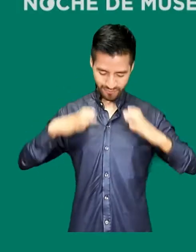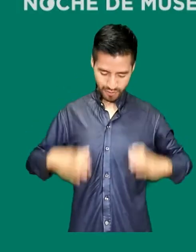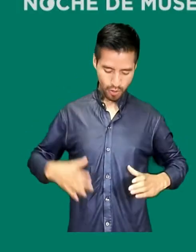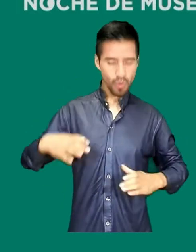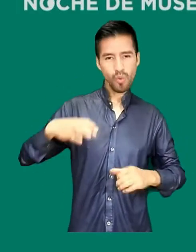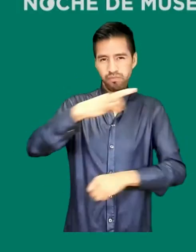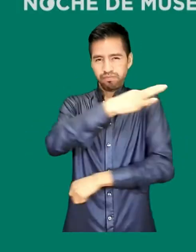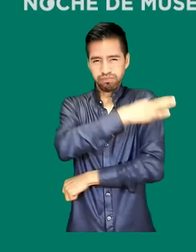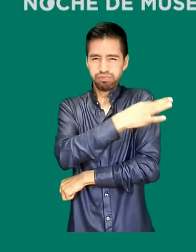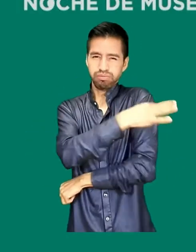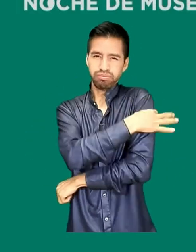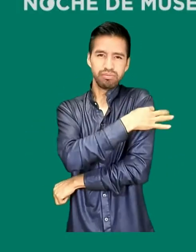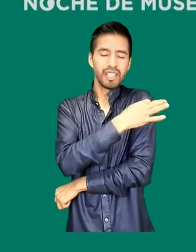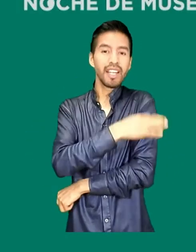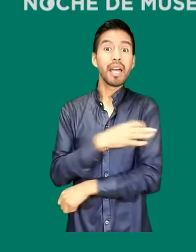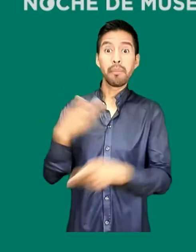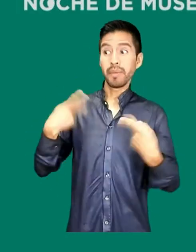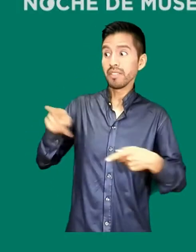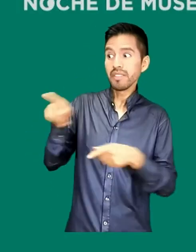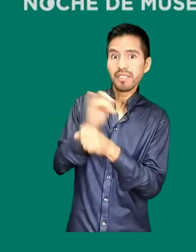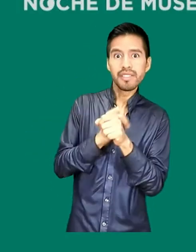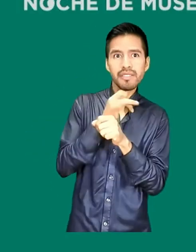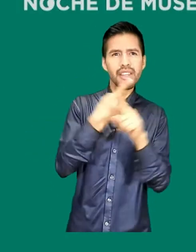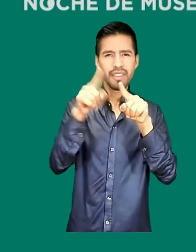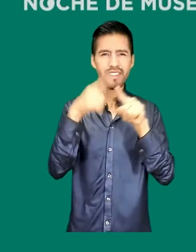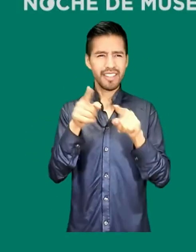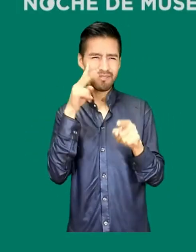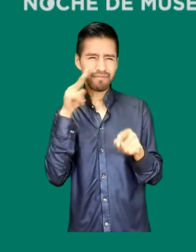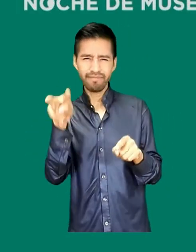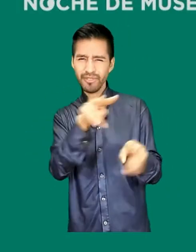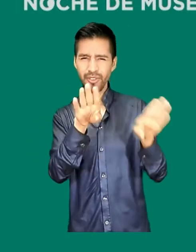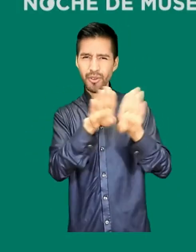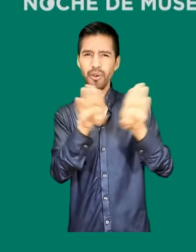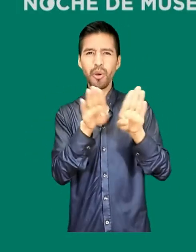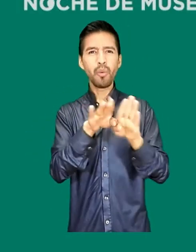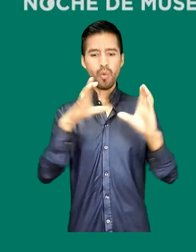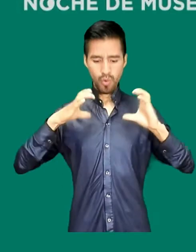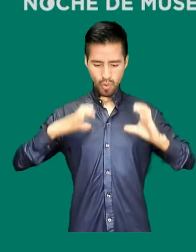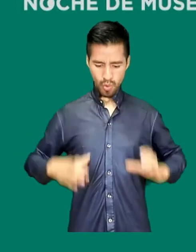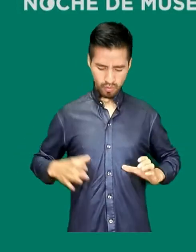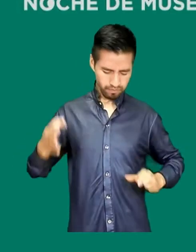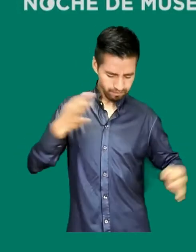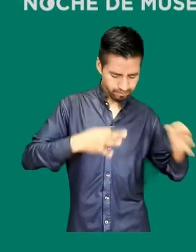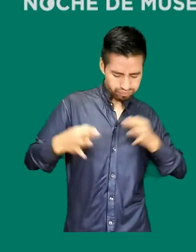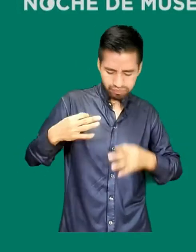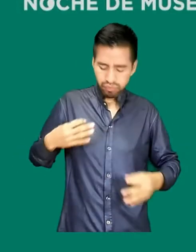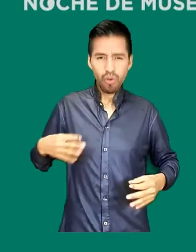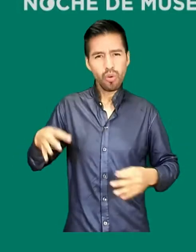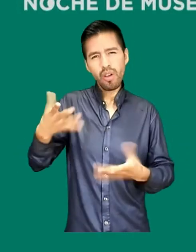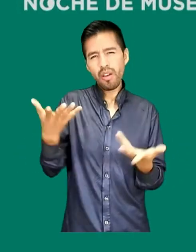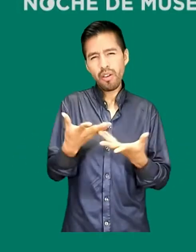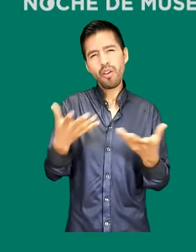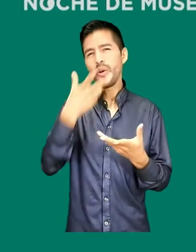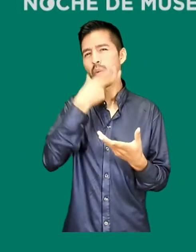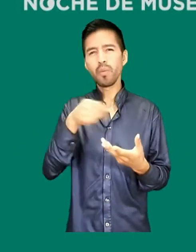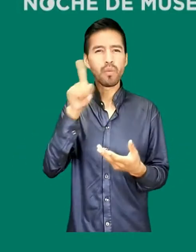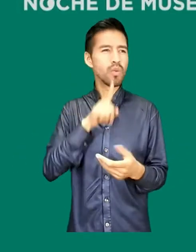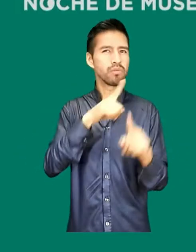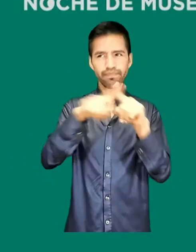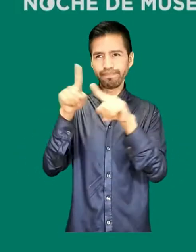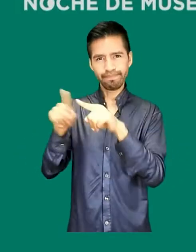varios los cronistas que mencionan la práctica de adornarse el cuerpo de manera permanente con diversas figuras, tanto de hombres como de mujeres.